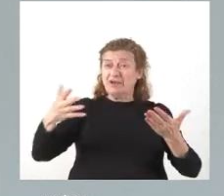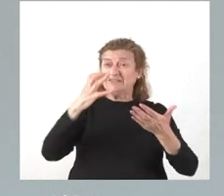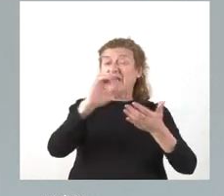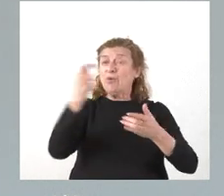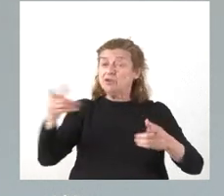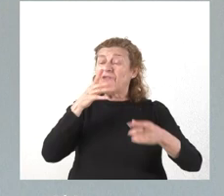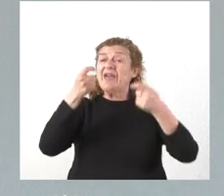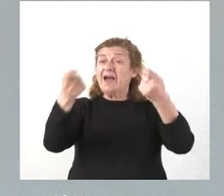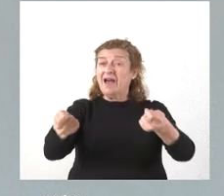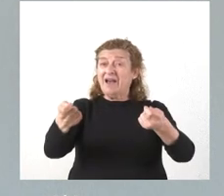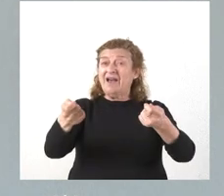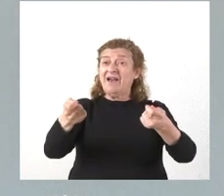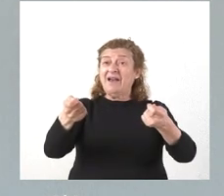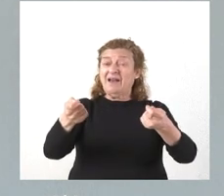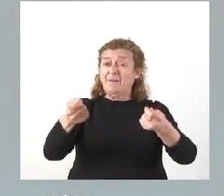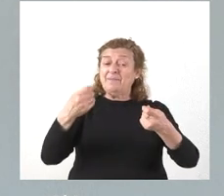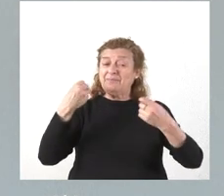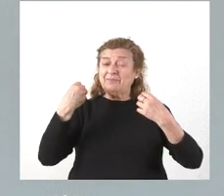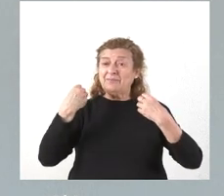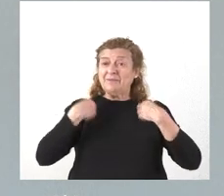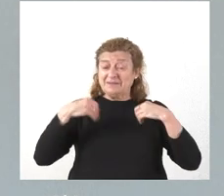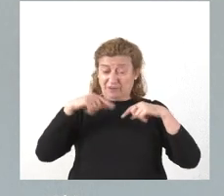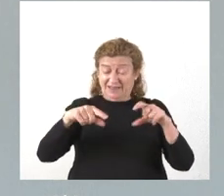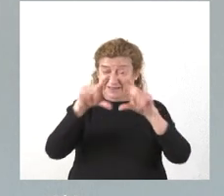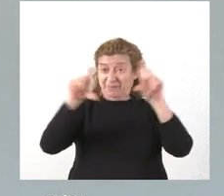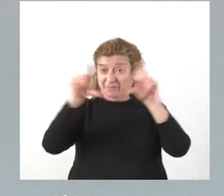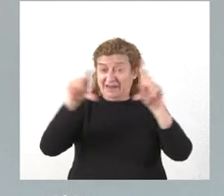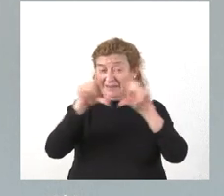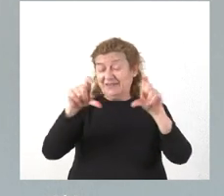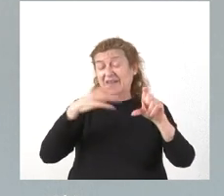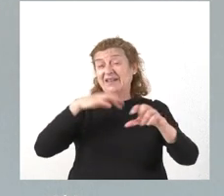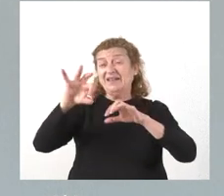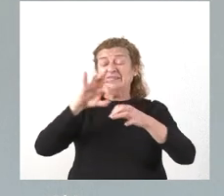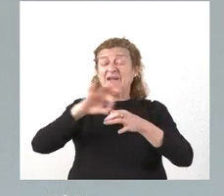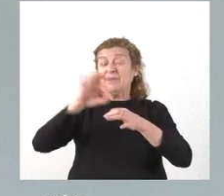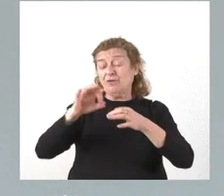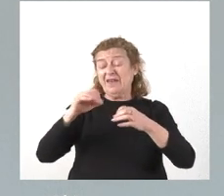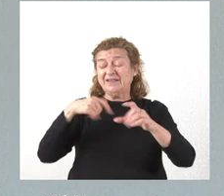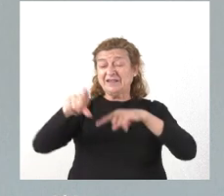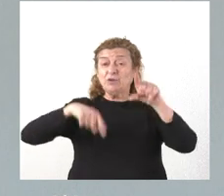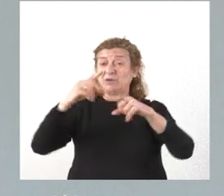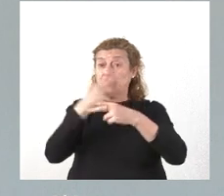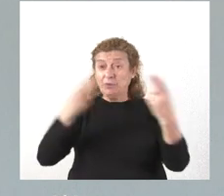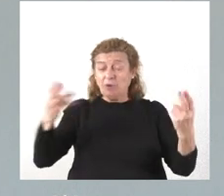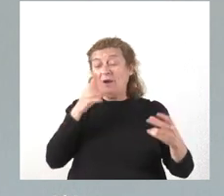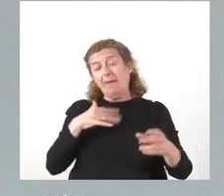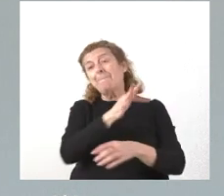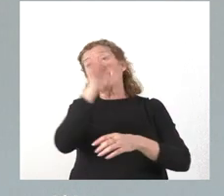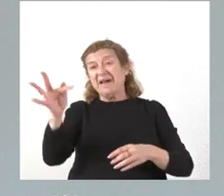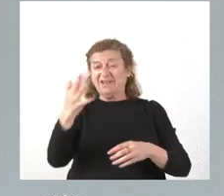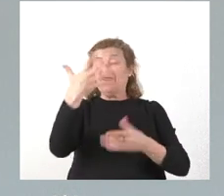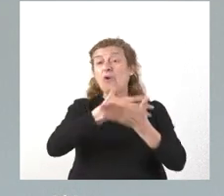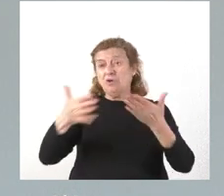se destinaron a estas entidades concesionarias del servicio de transporte público. Se añaden ahora cinco millones de euros